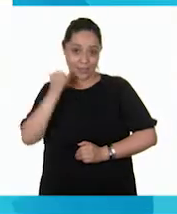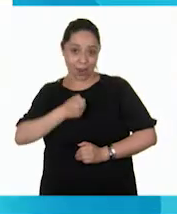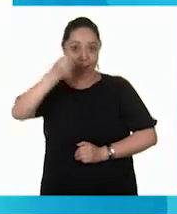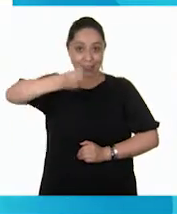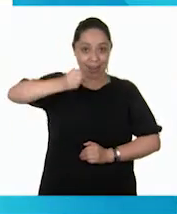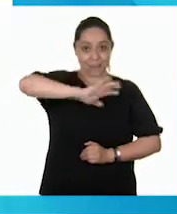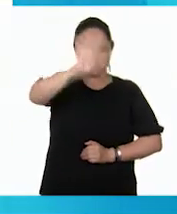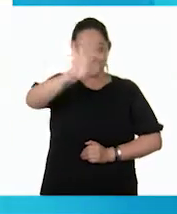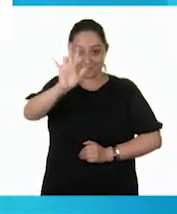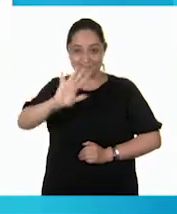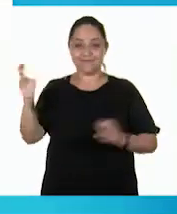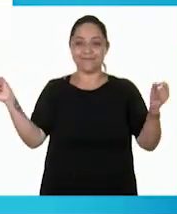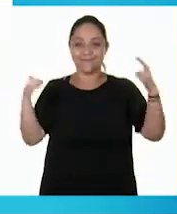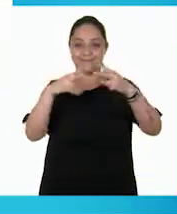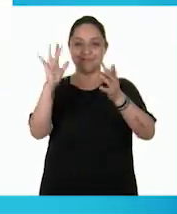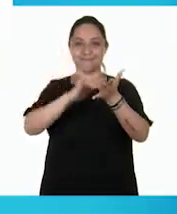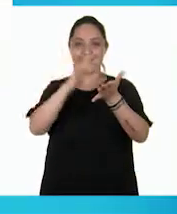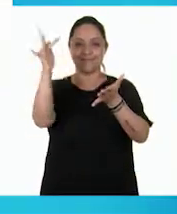Adiós, gracias.